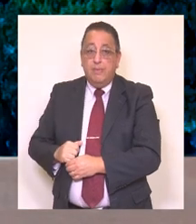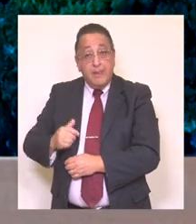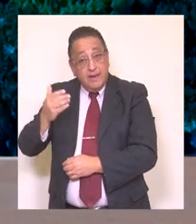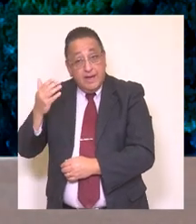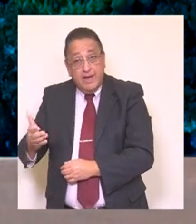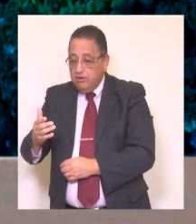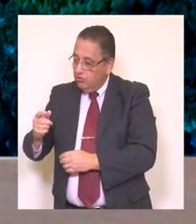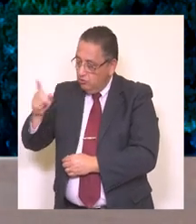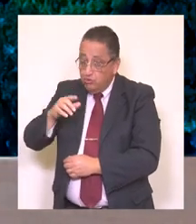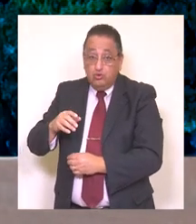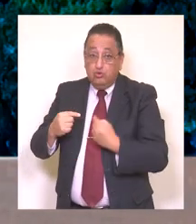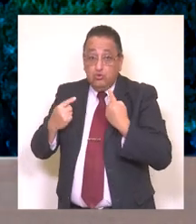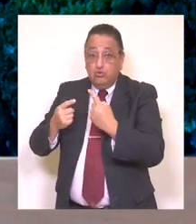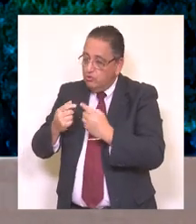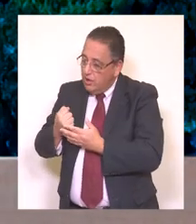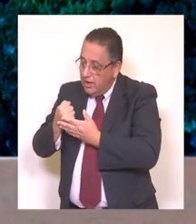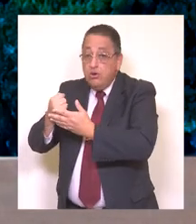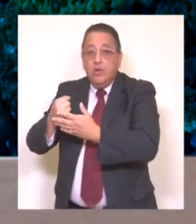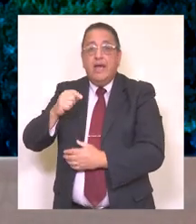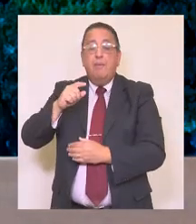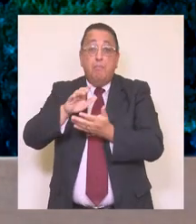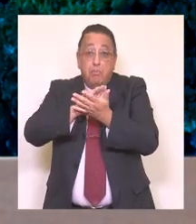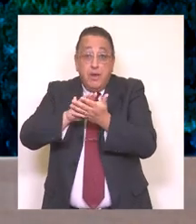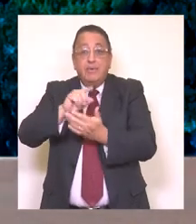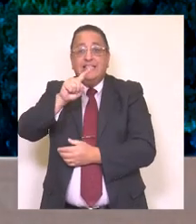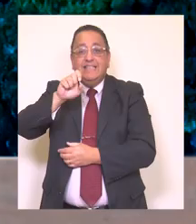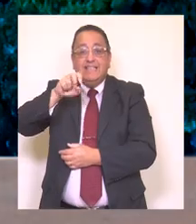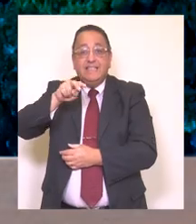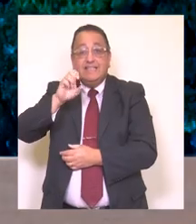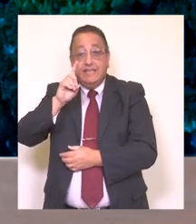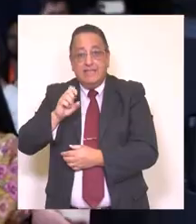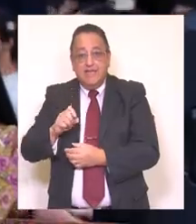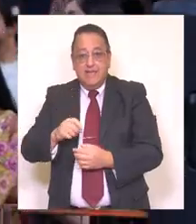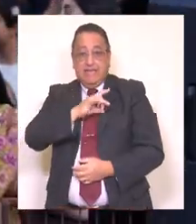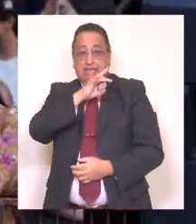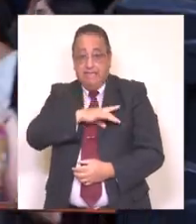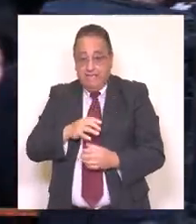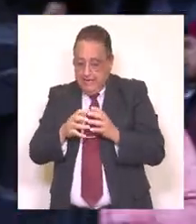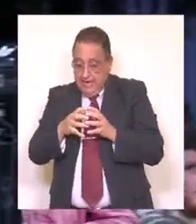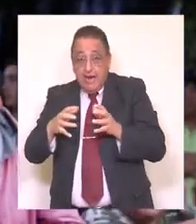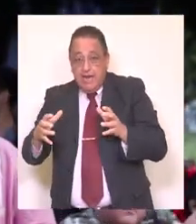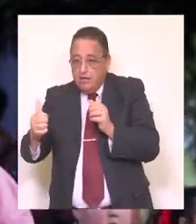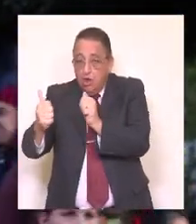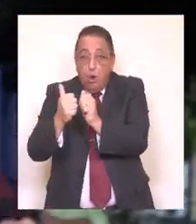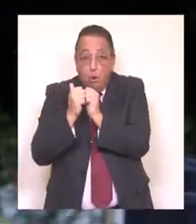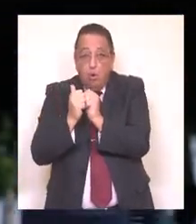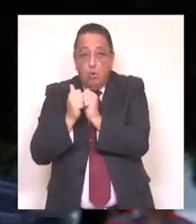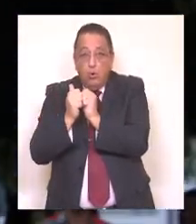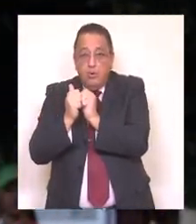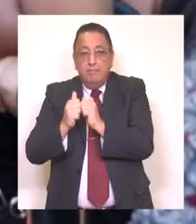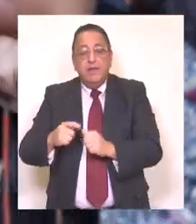los apoyamos con programas como Senda, Chile Crece Contigo y sobre todo a través de la reactivación de nuestra